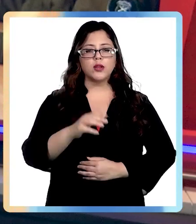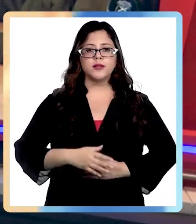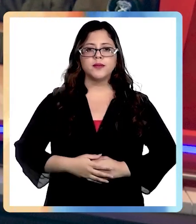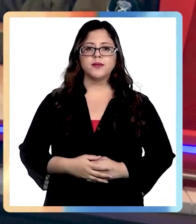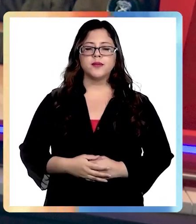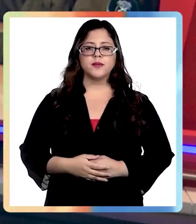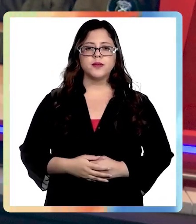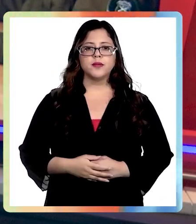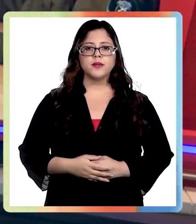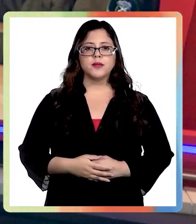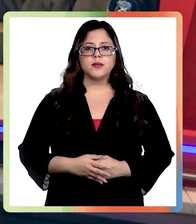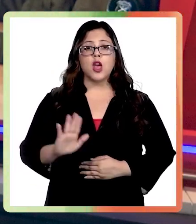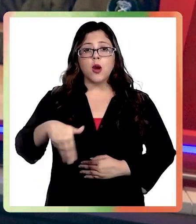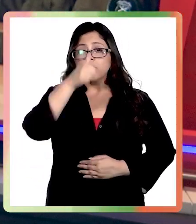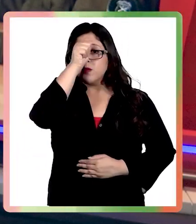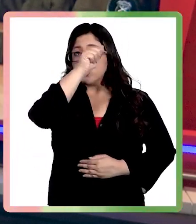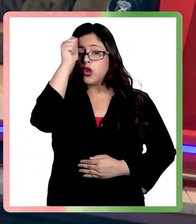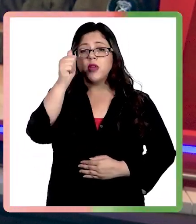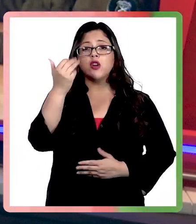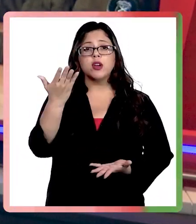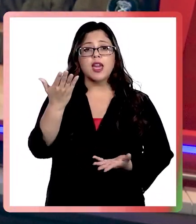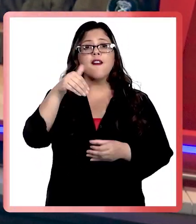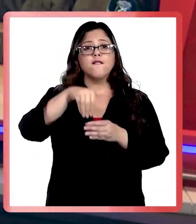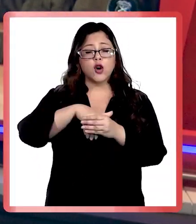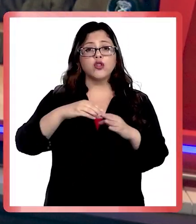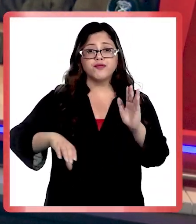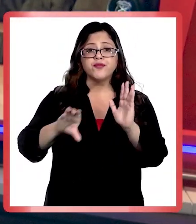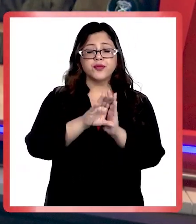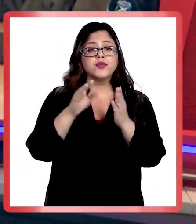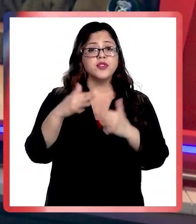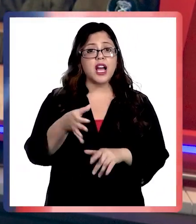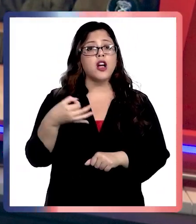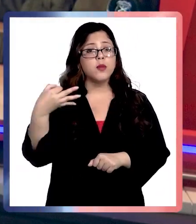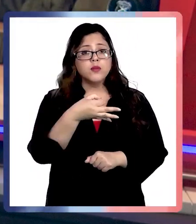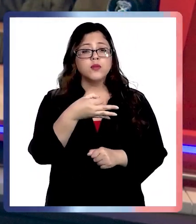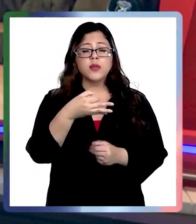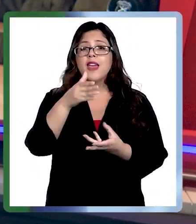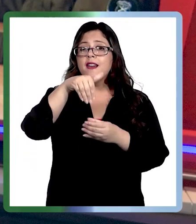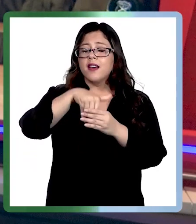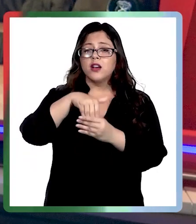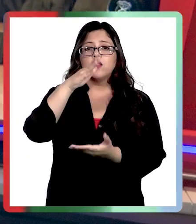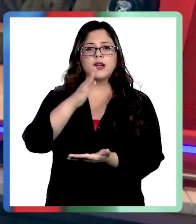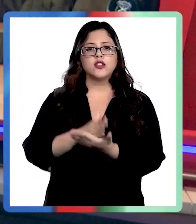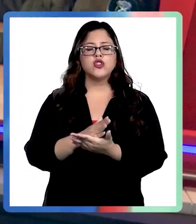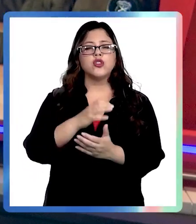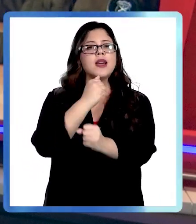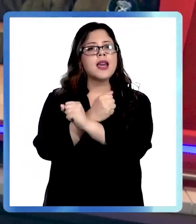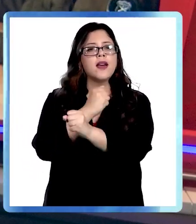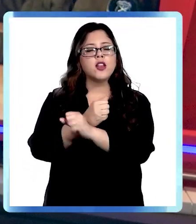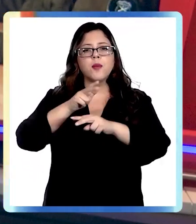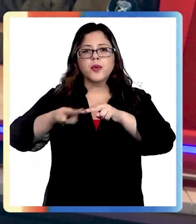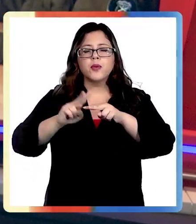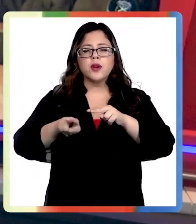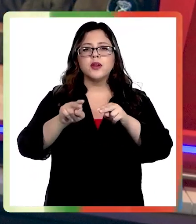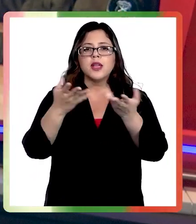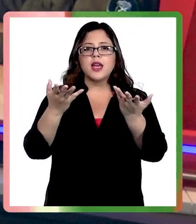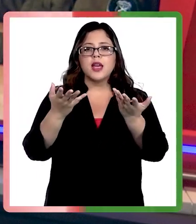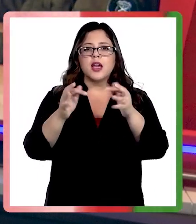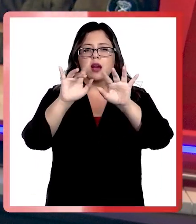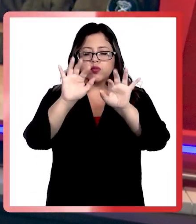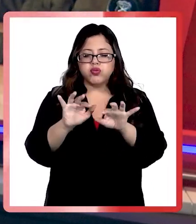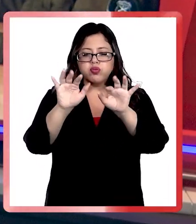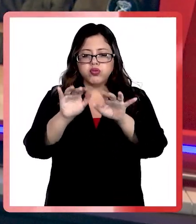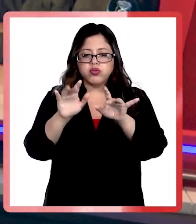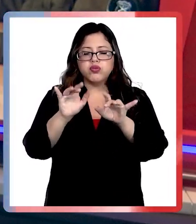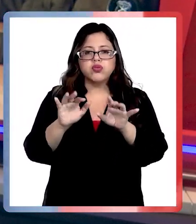próximo domingo, día del plebiscito constitucional, lo hemos dicho, el voto será obligatorio. Carabineros ha preparado un sistema de constancias virtuales